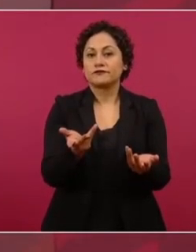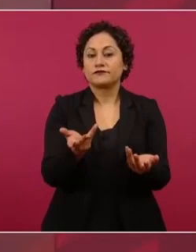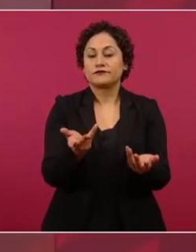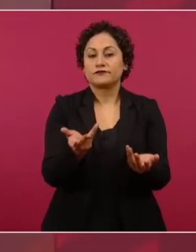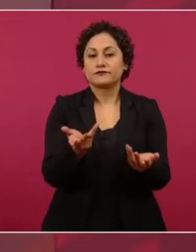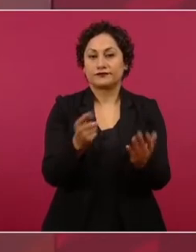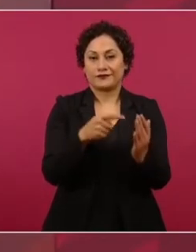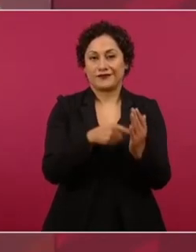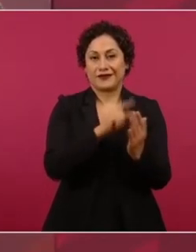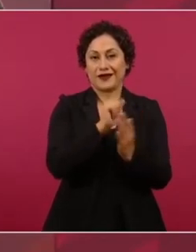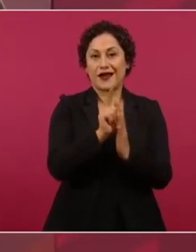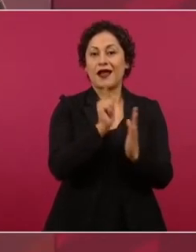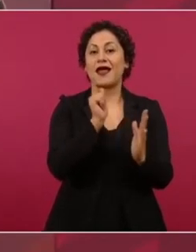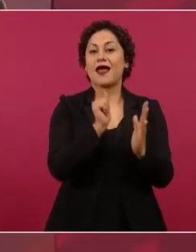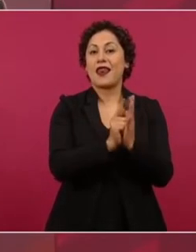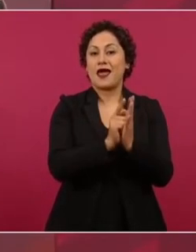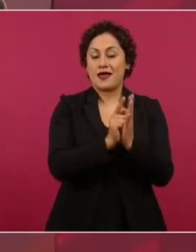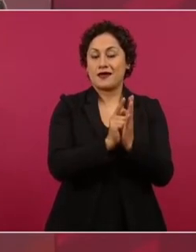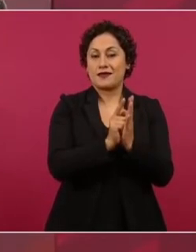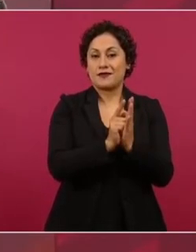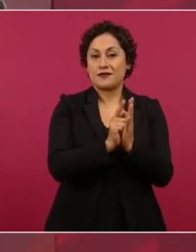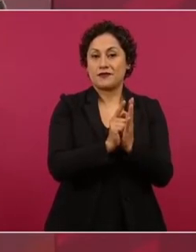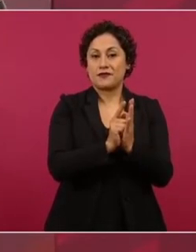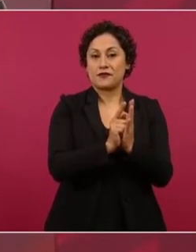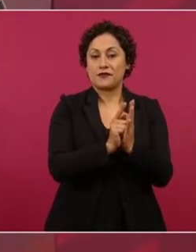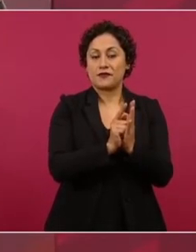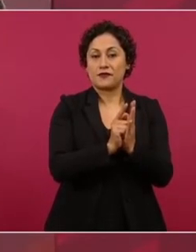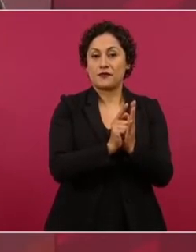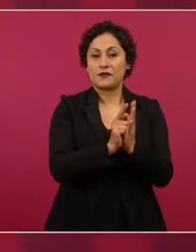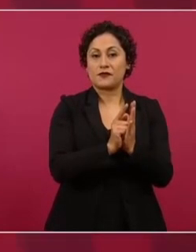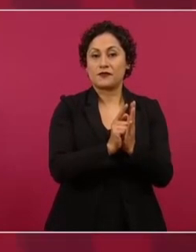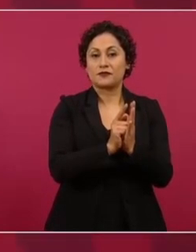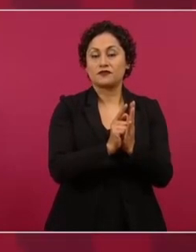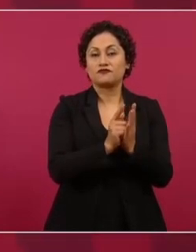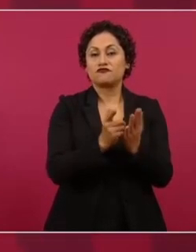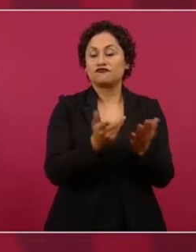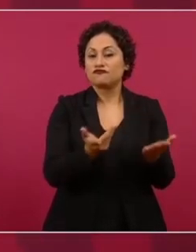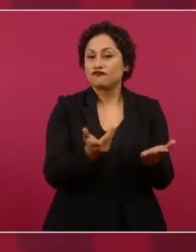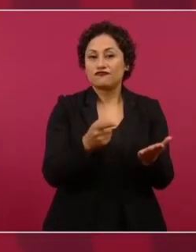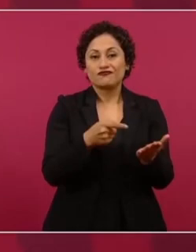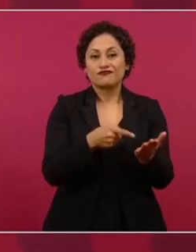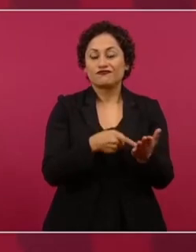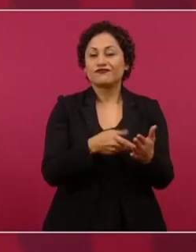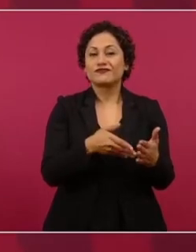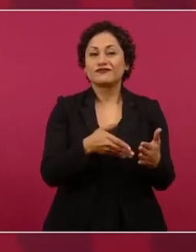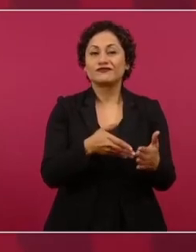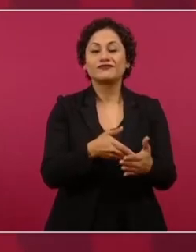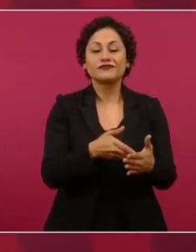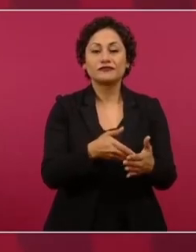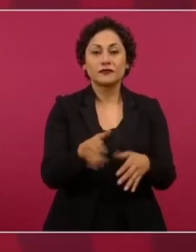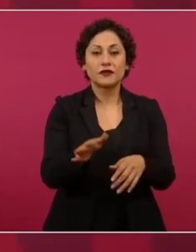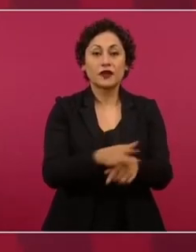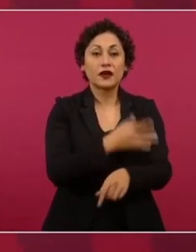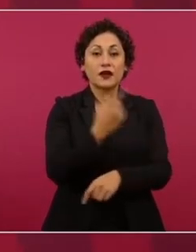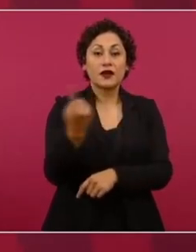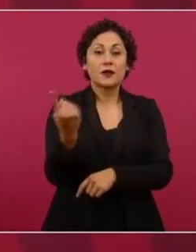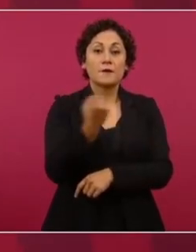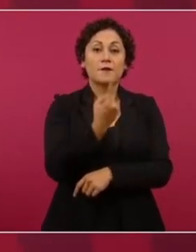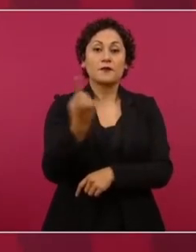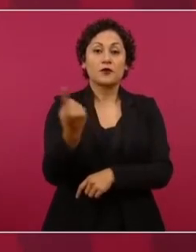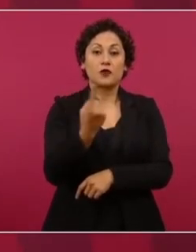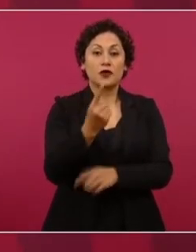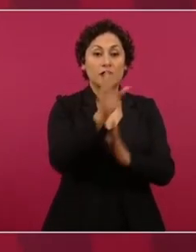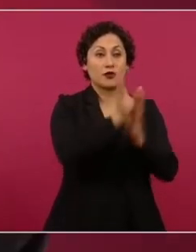o contradecir lo que